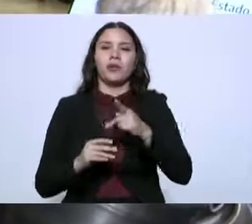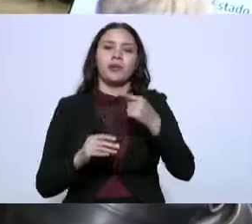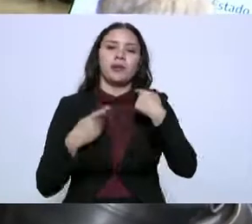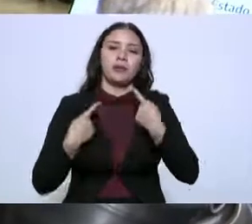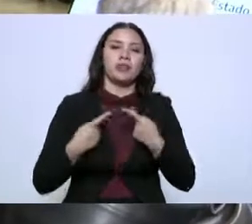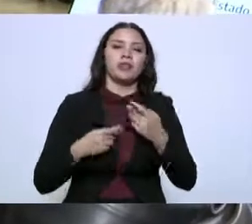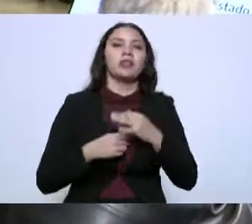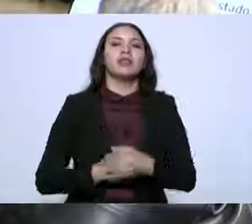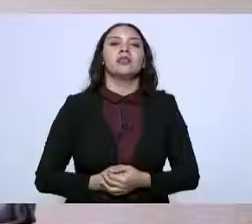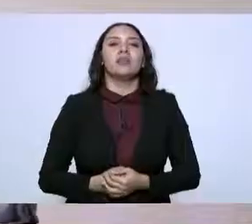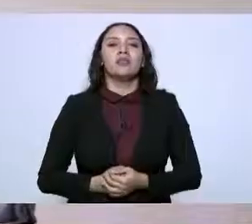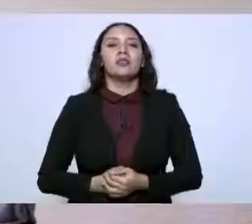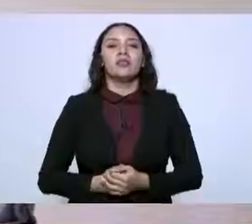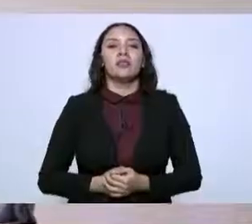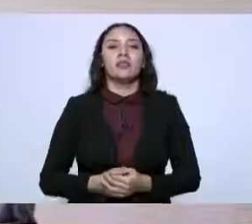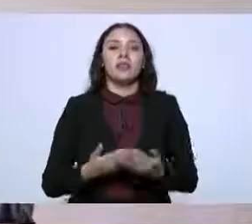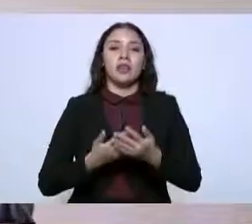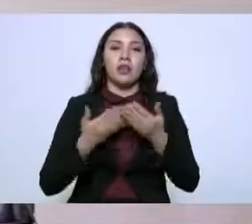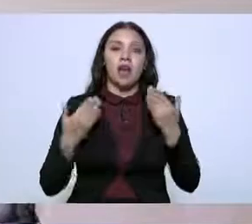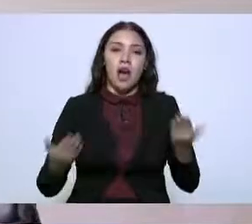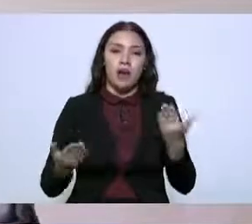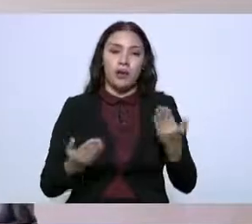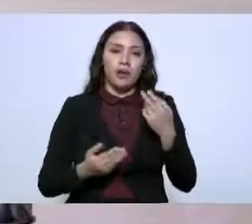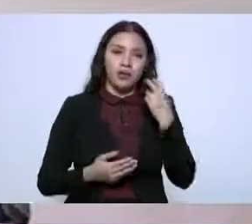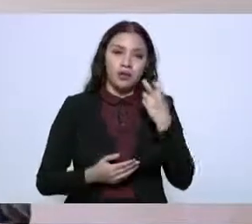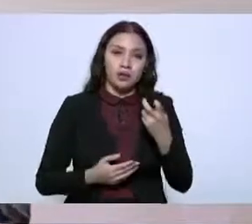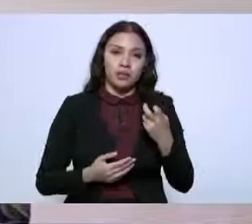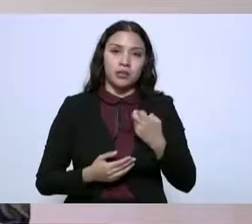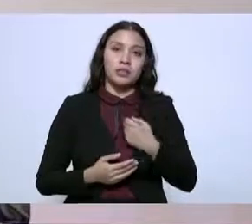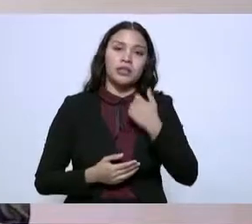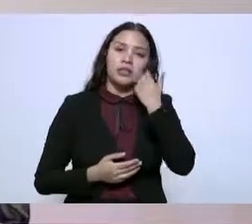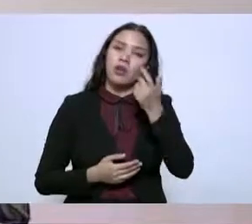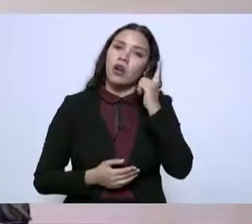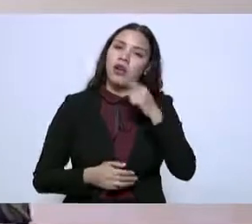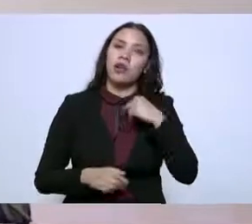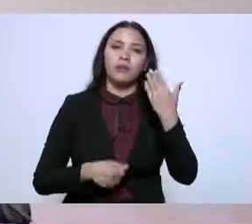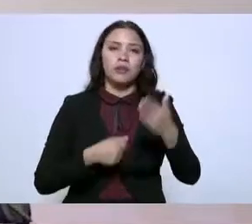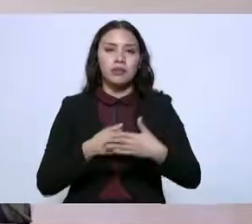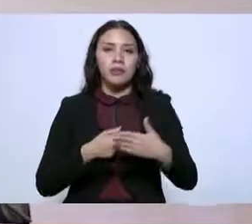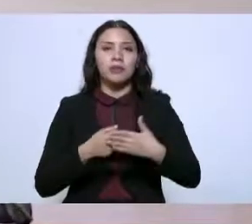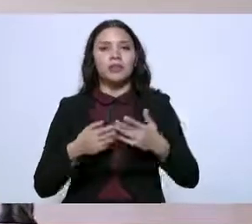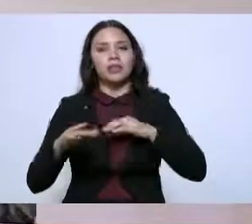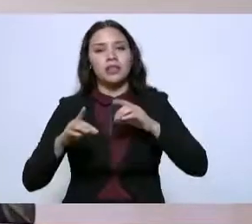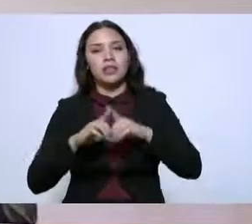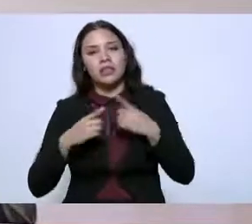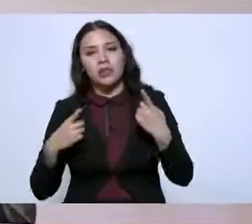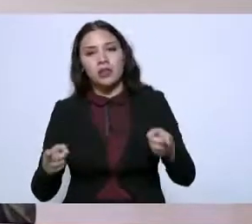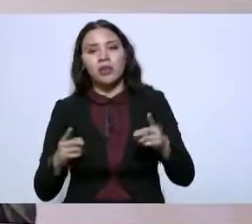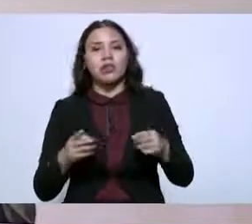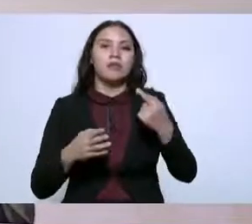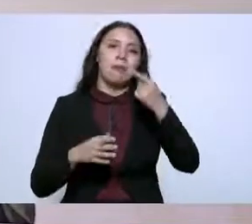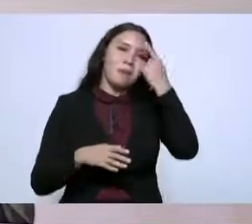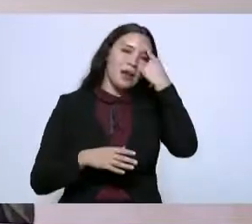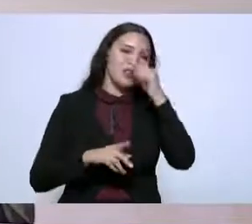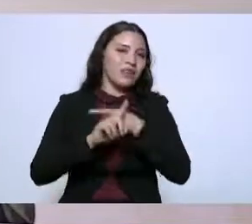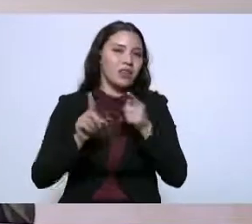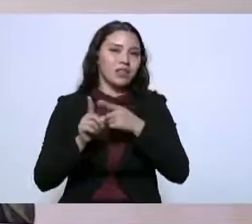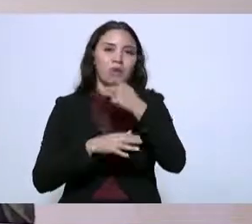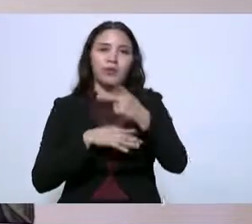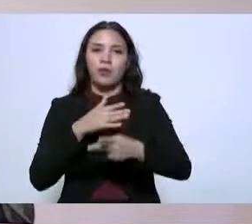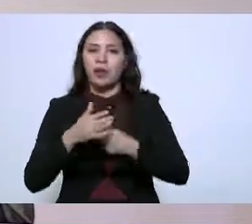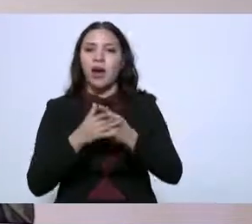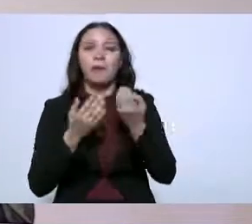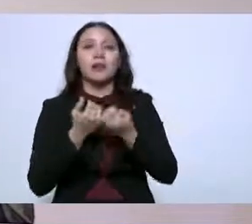vulnerabilidad. Con este razonamiento vamos a tener ejes de desarrollo que van a ser los programas sociales de esta